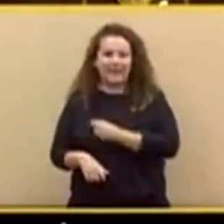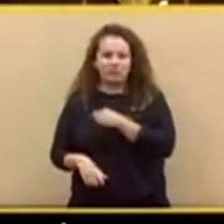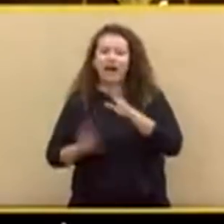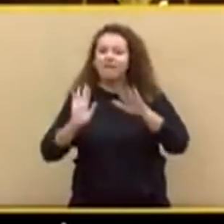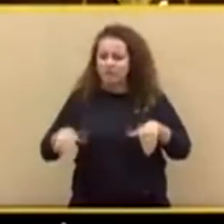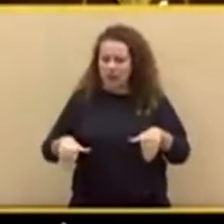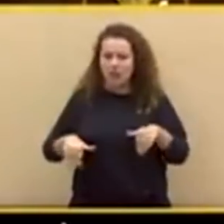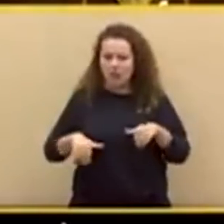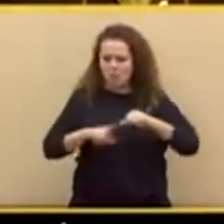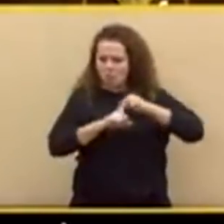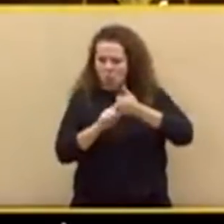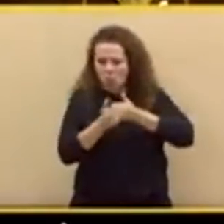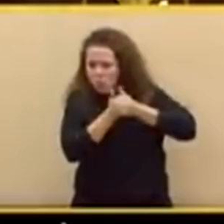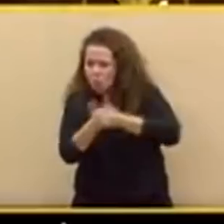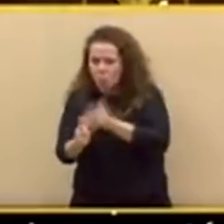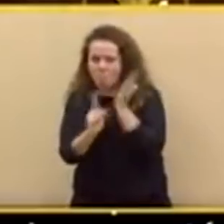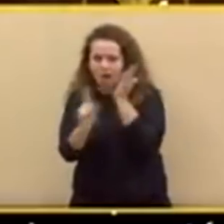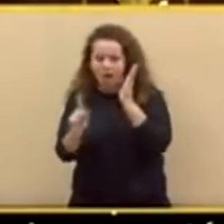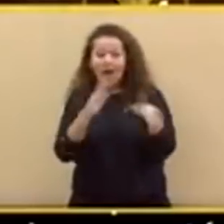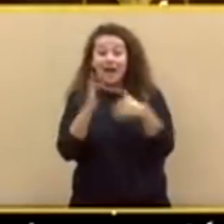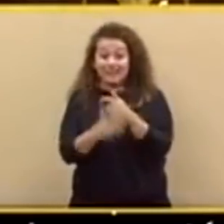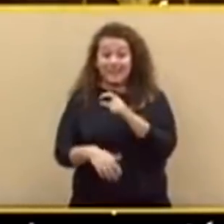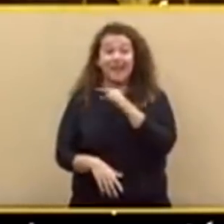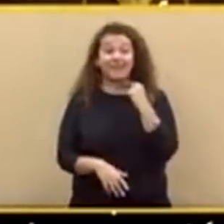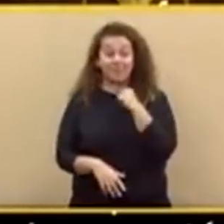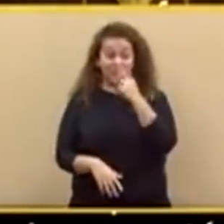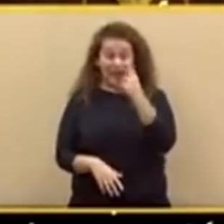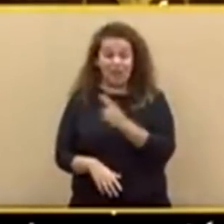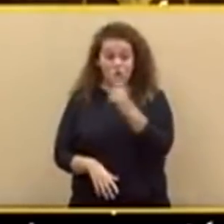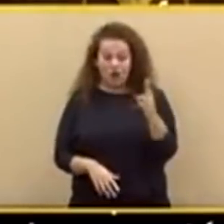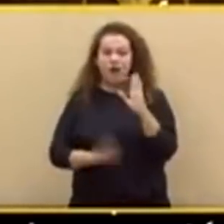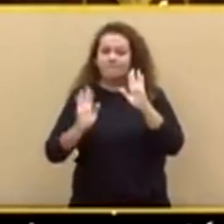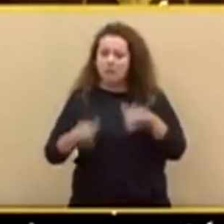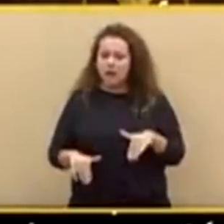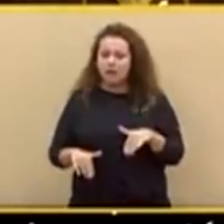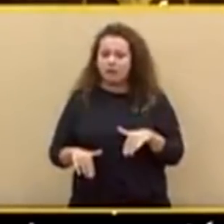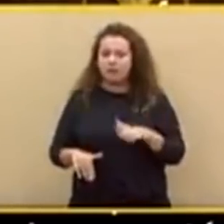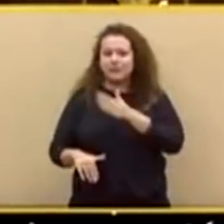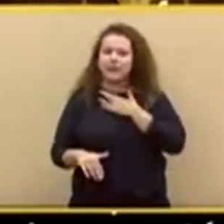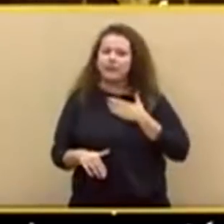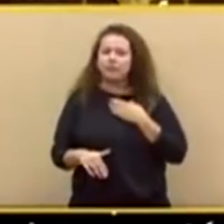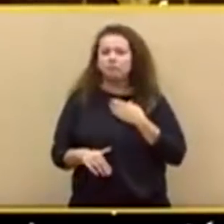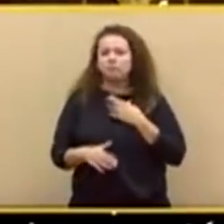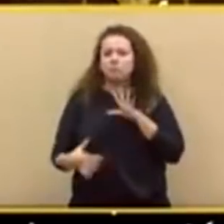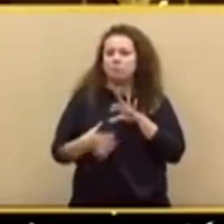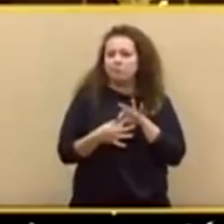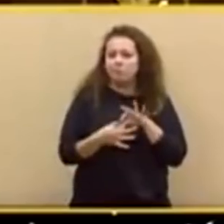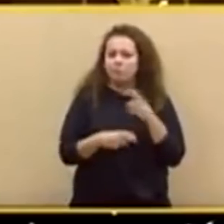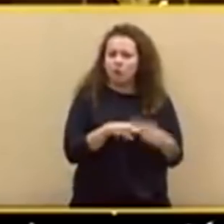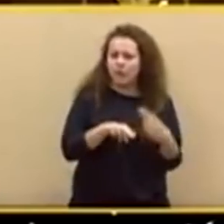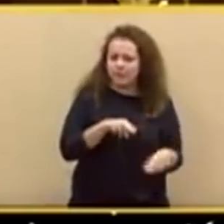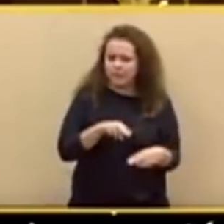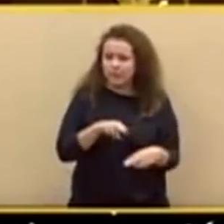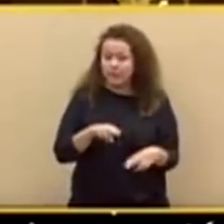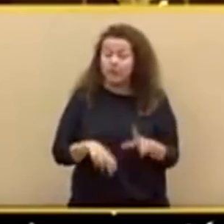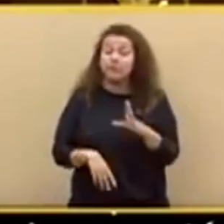Hasta la Iglesia Católica la han nacionalizado para ponerla al servicio del partido, para lo que, por cierto, han